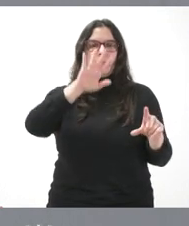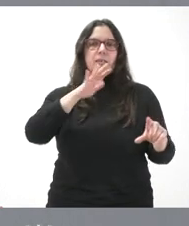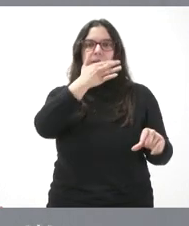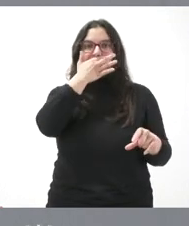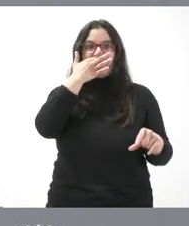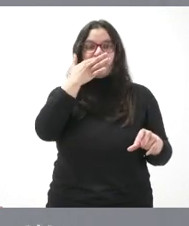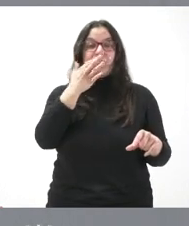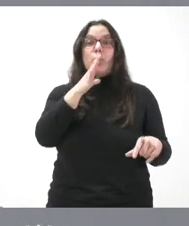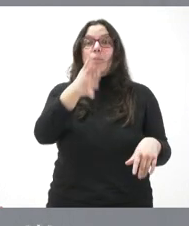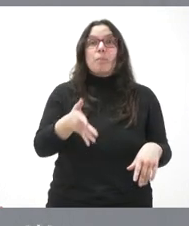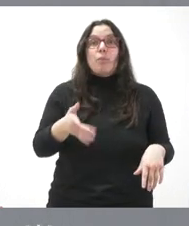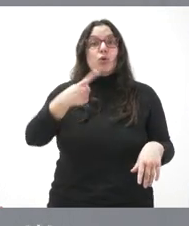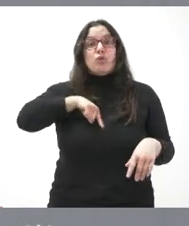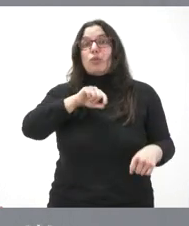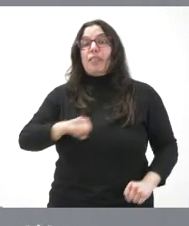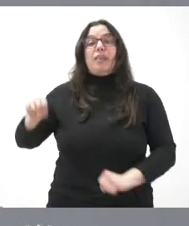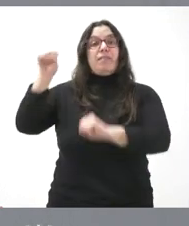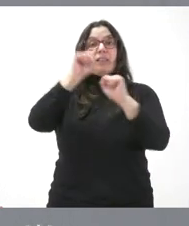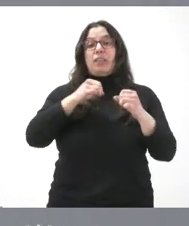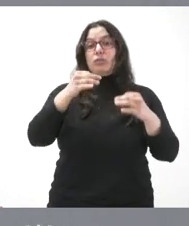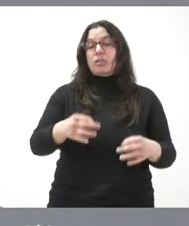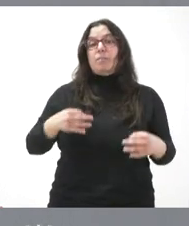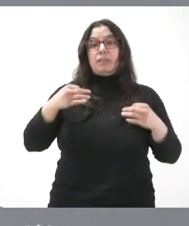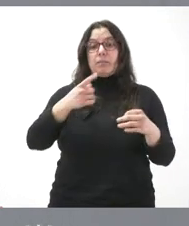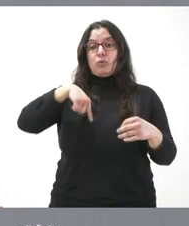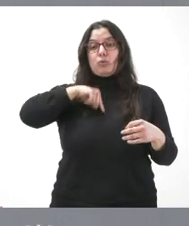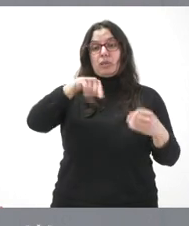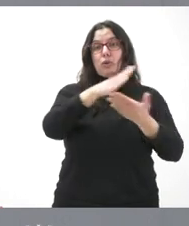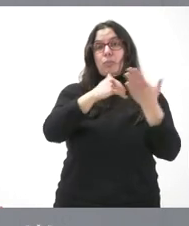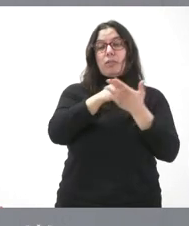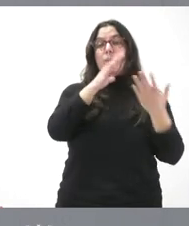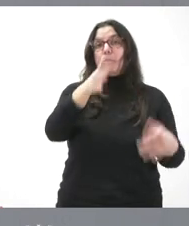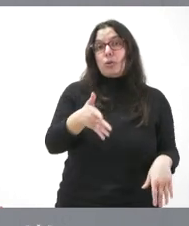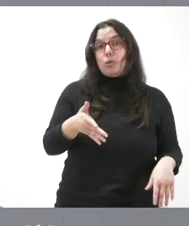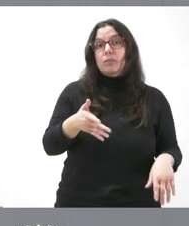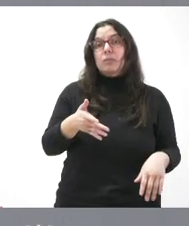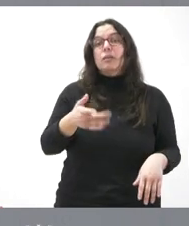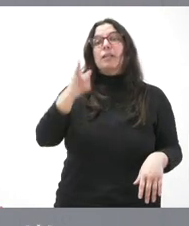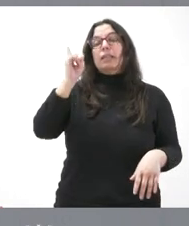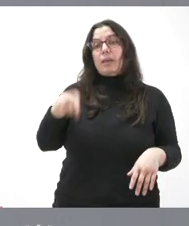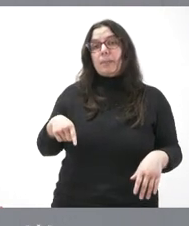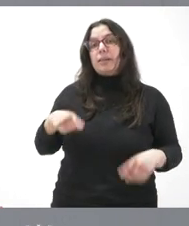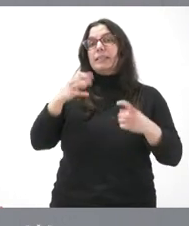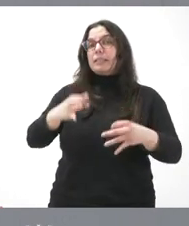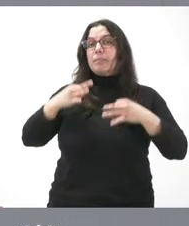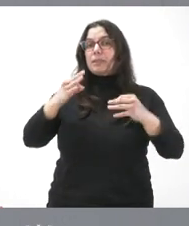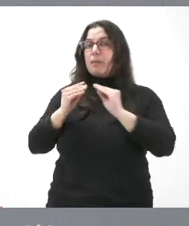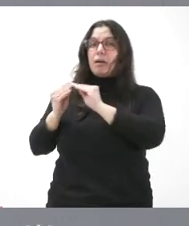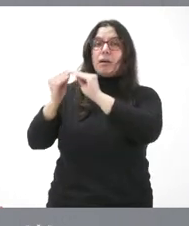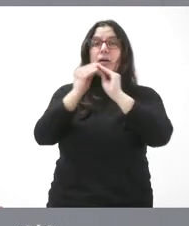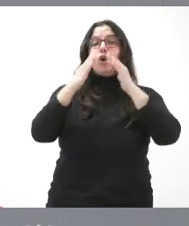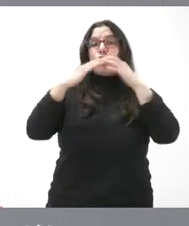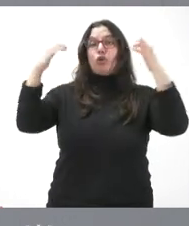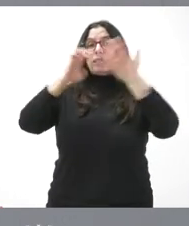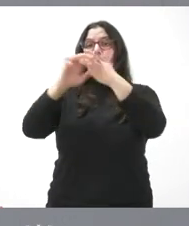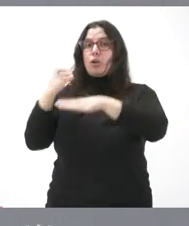básicamente porque lo hemos defendido siempre desde la comunidad autónoma, porque así lo han apoyado siempre de forma unami en las Cortes de